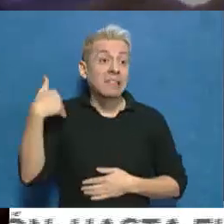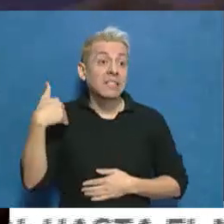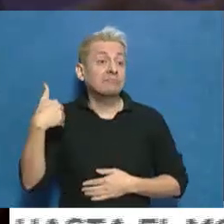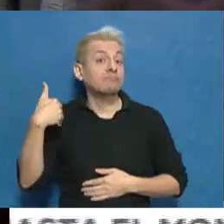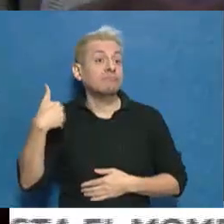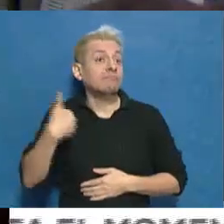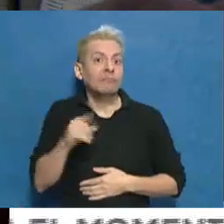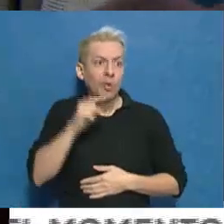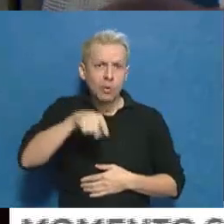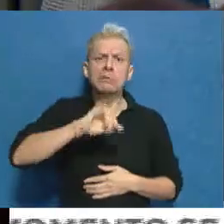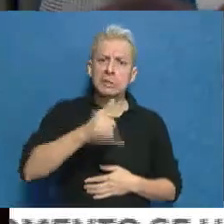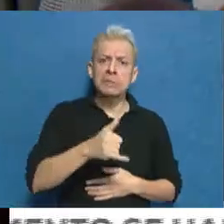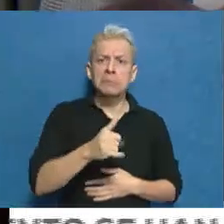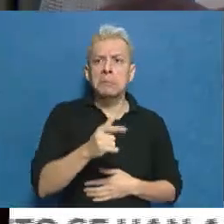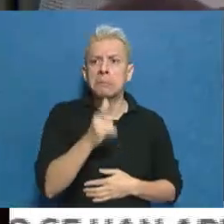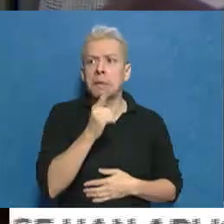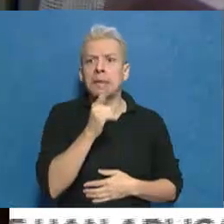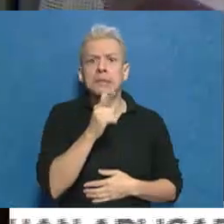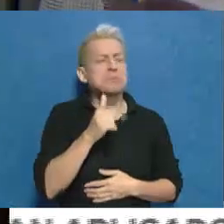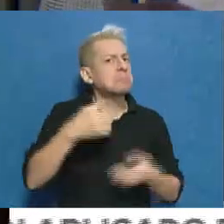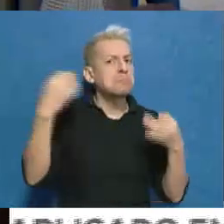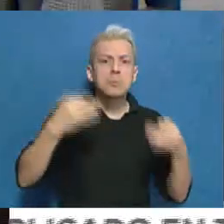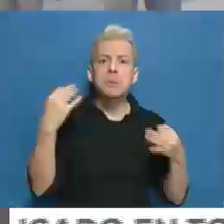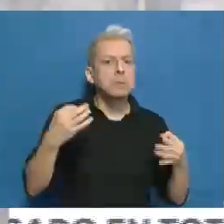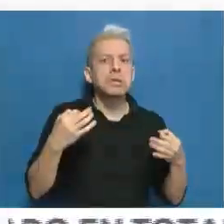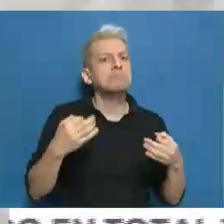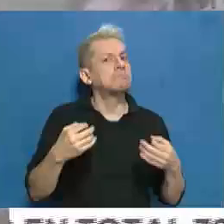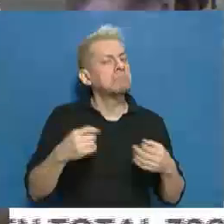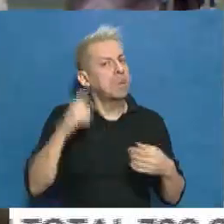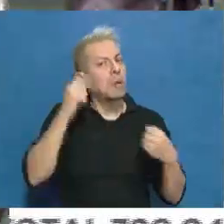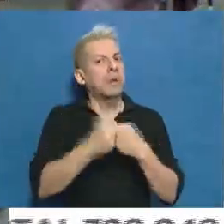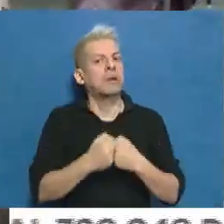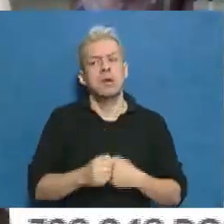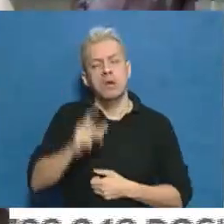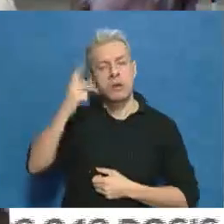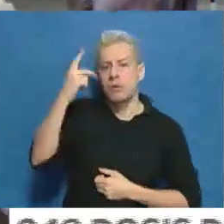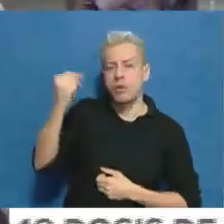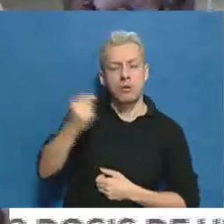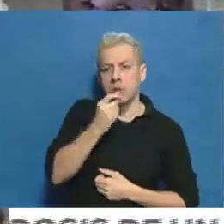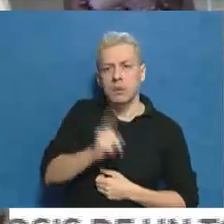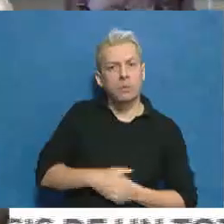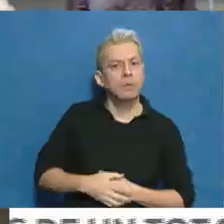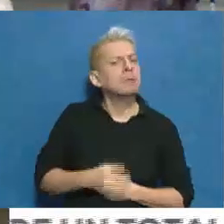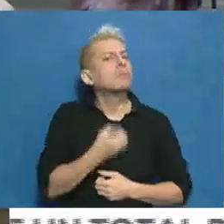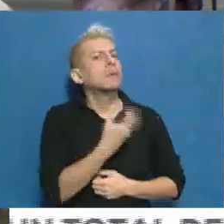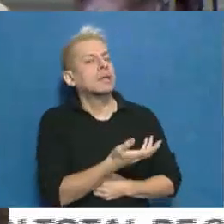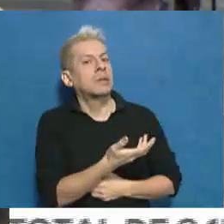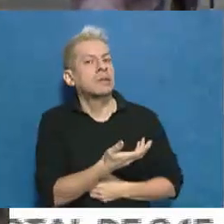Hoy en día sí nos parece genial que esté eso hoy en día. No, no lo considero para nada. ¿Por qué?